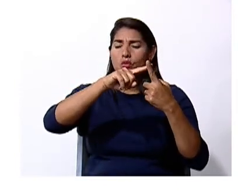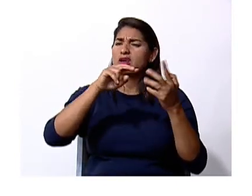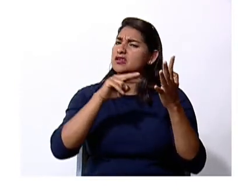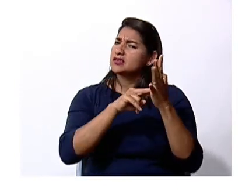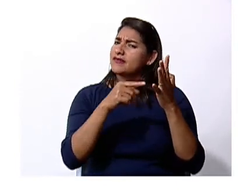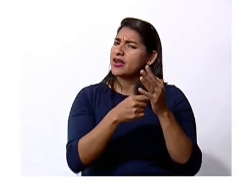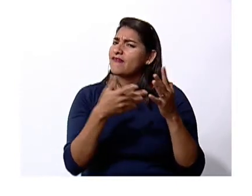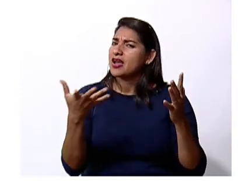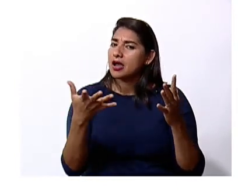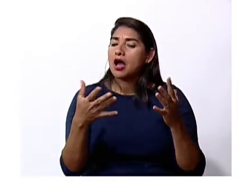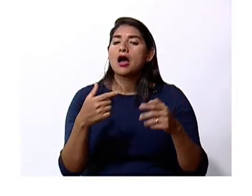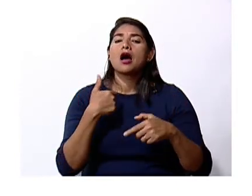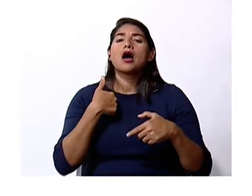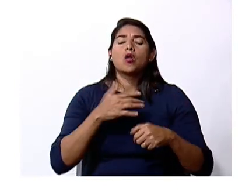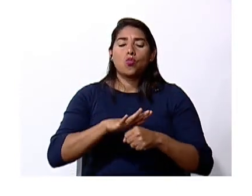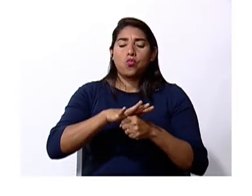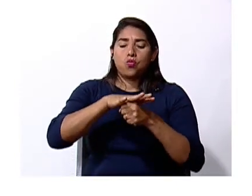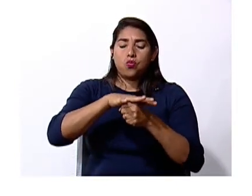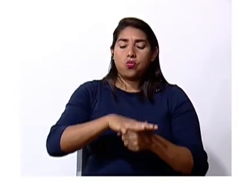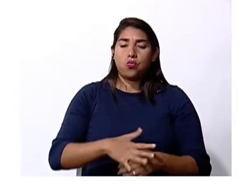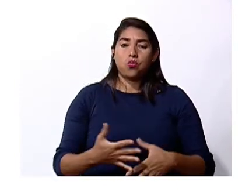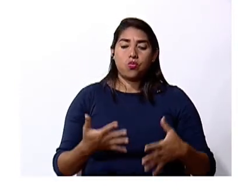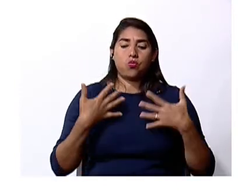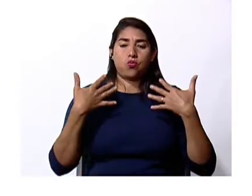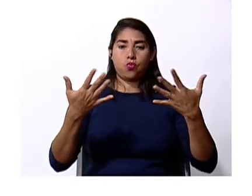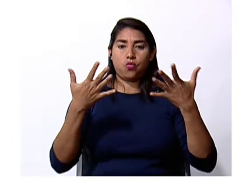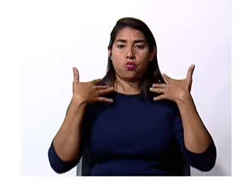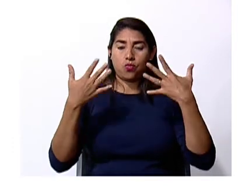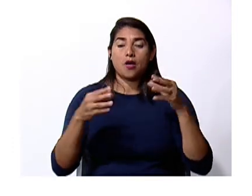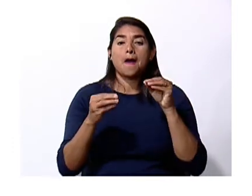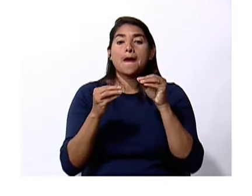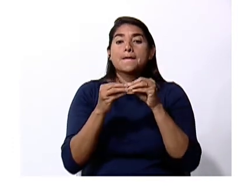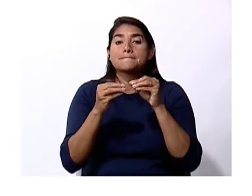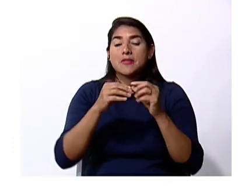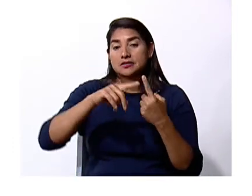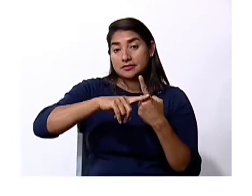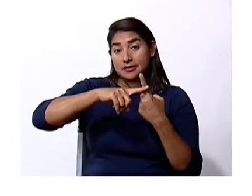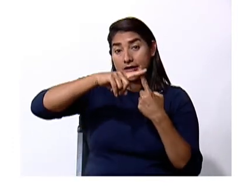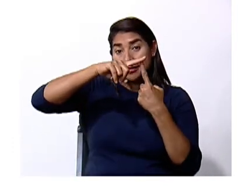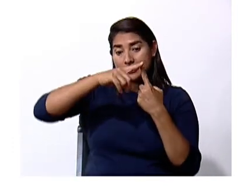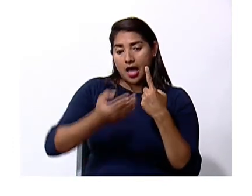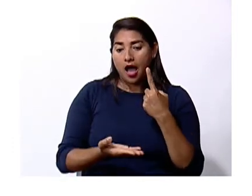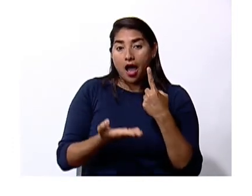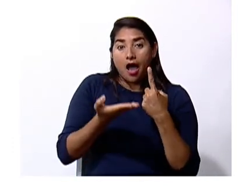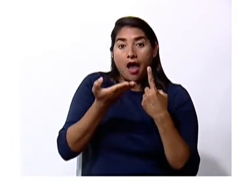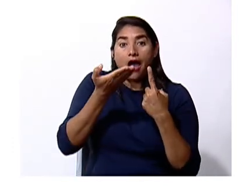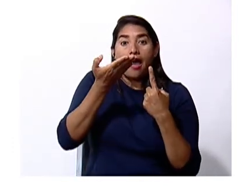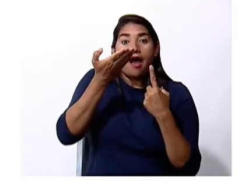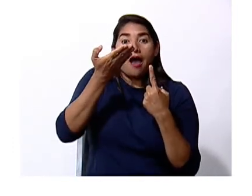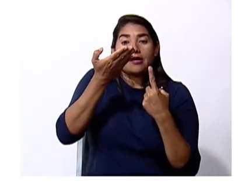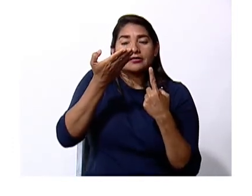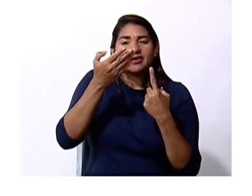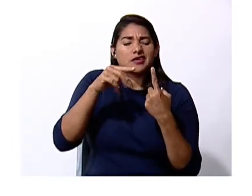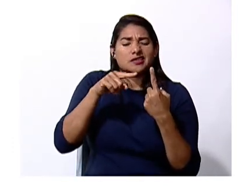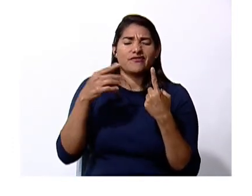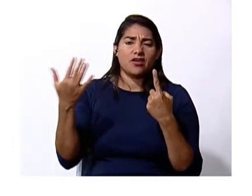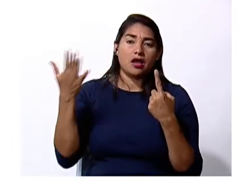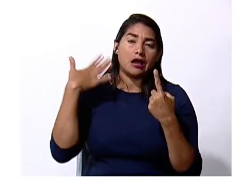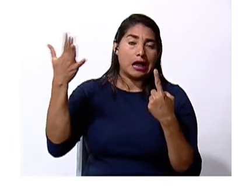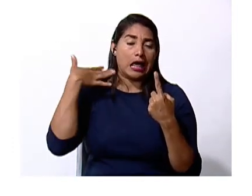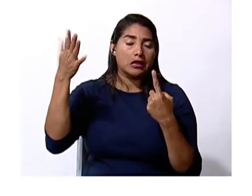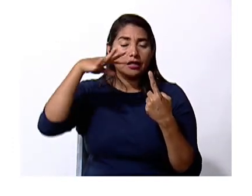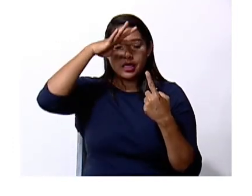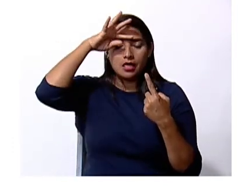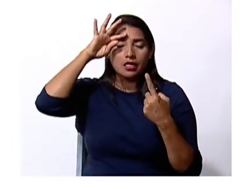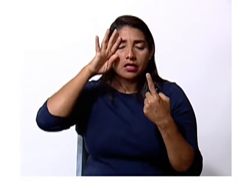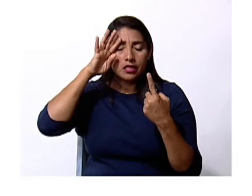significa el calor que hace verdad si la temperatura es muy alta es porque está caliente